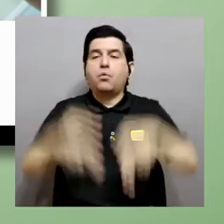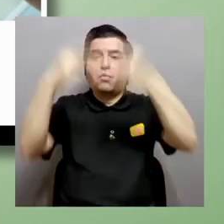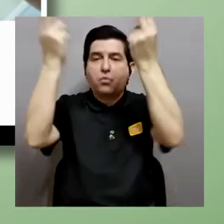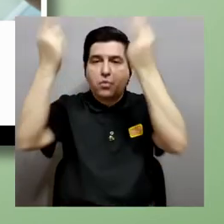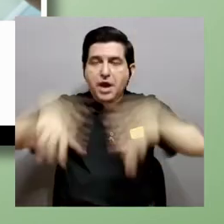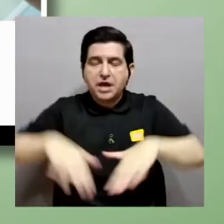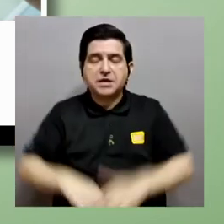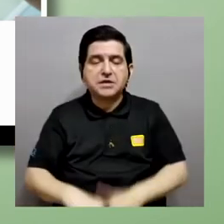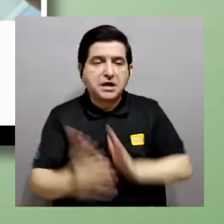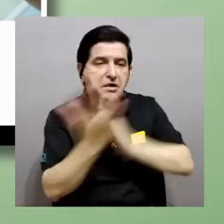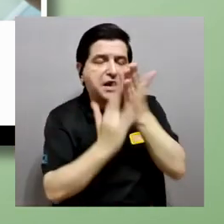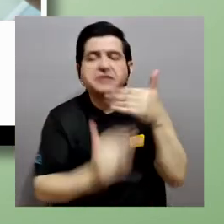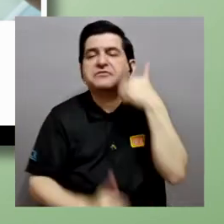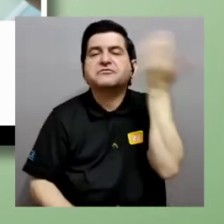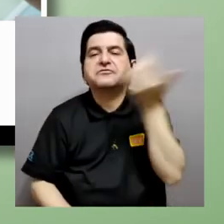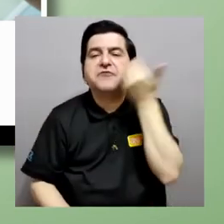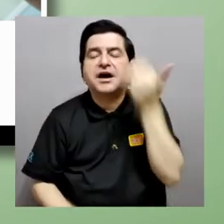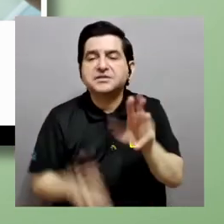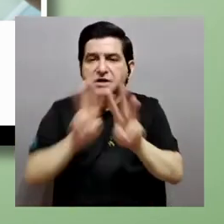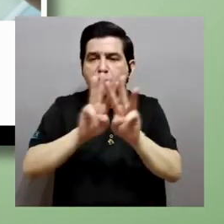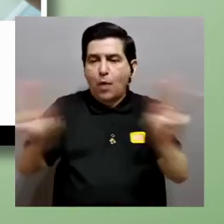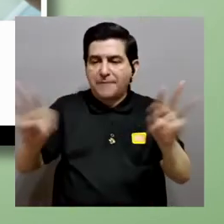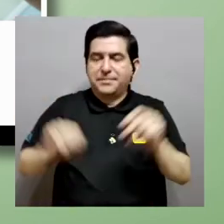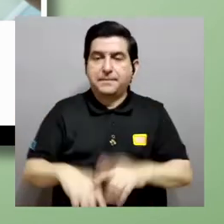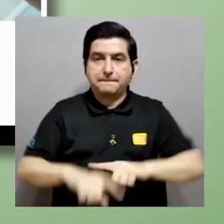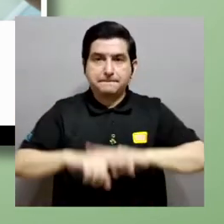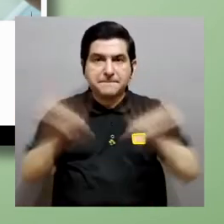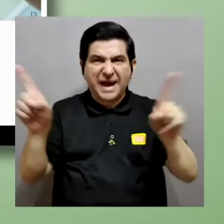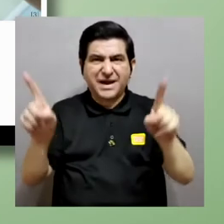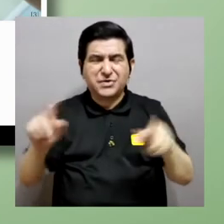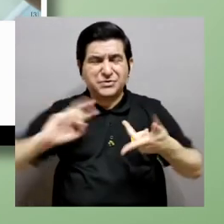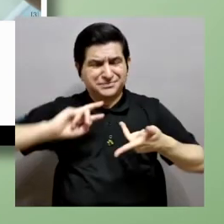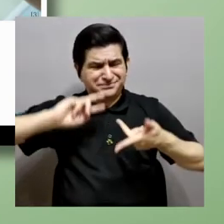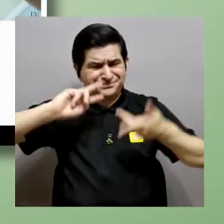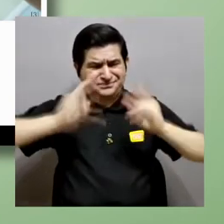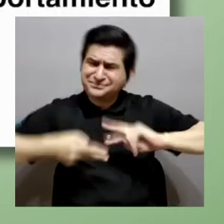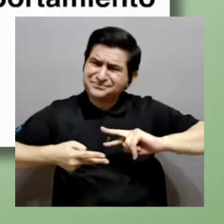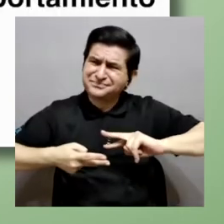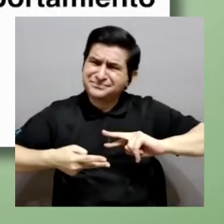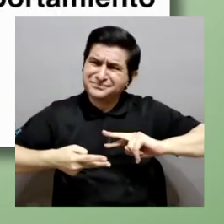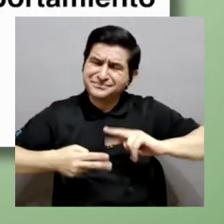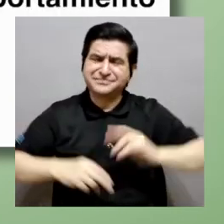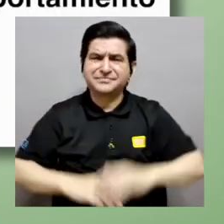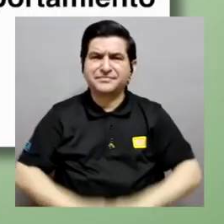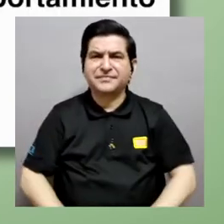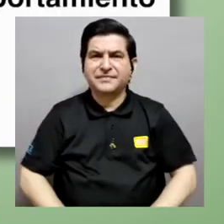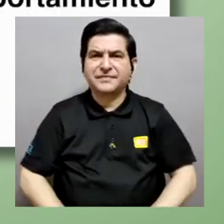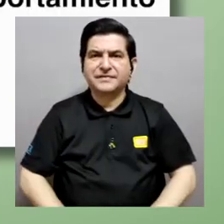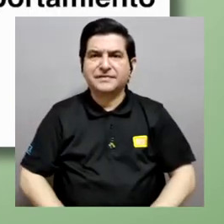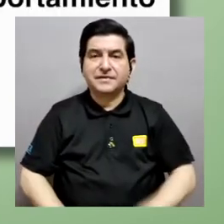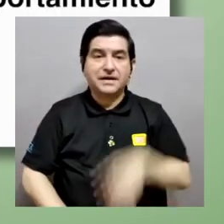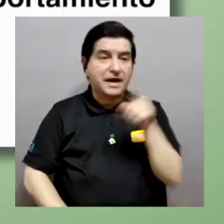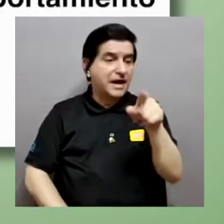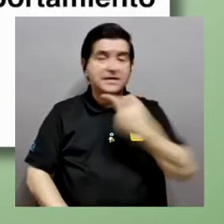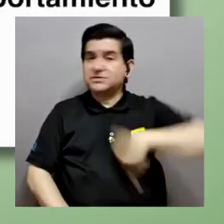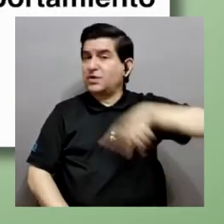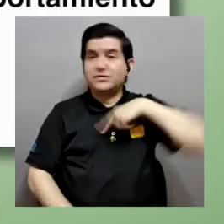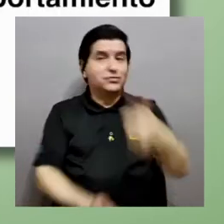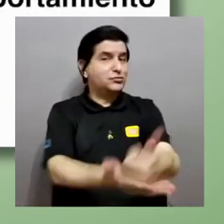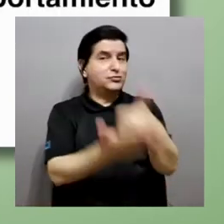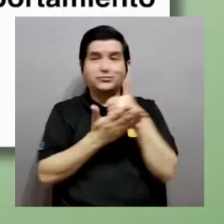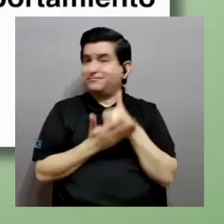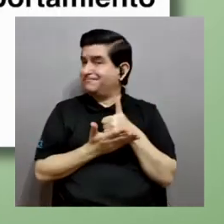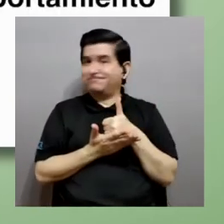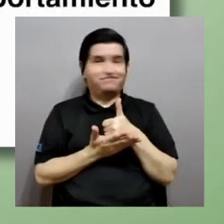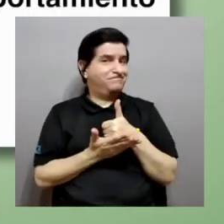cualquier página web sin embargo es irónico porque esto no nos